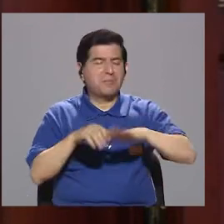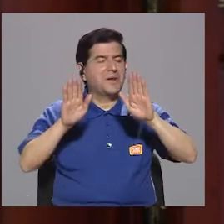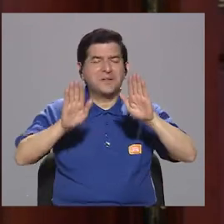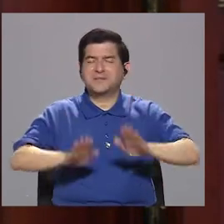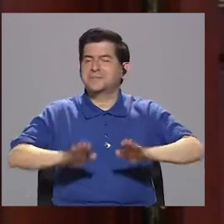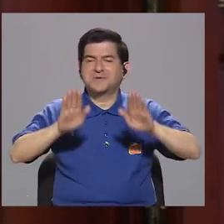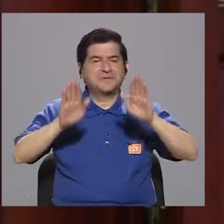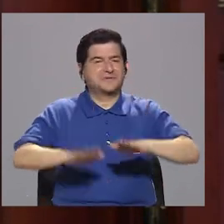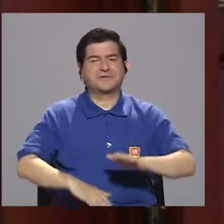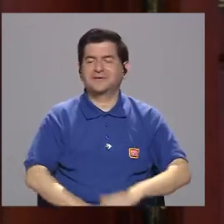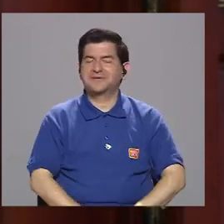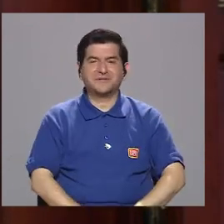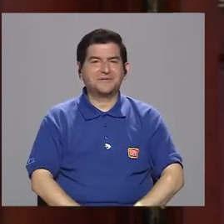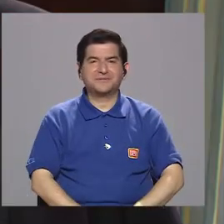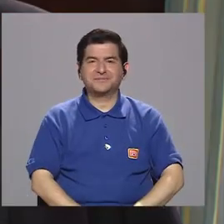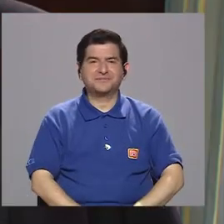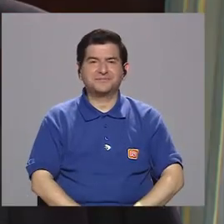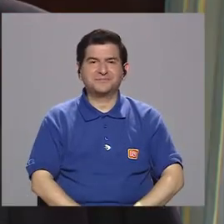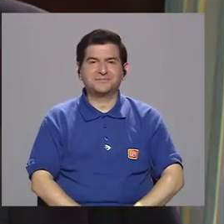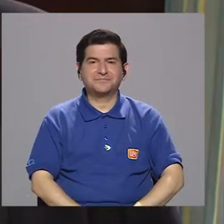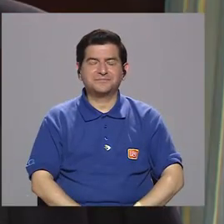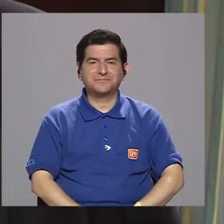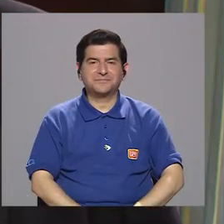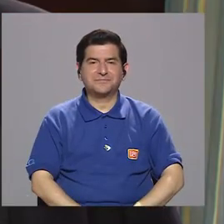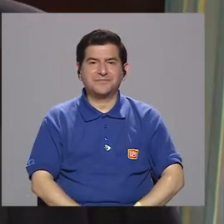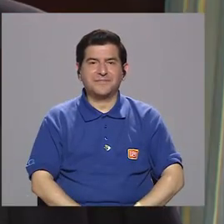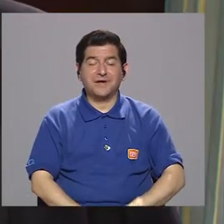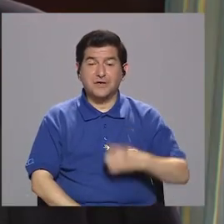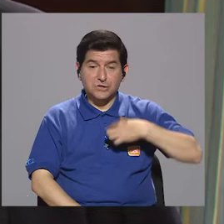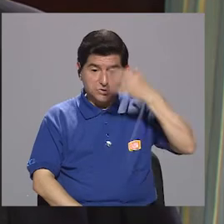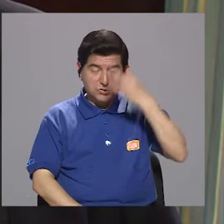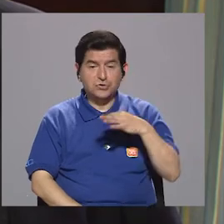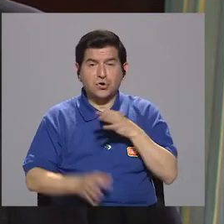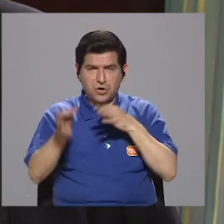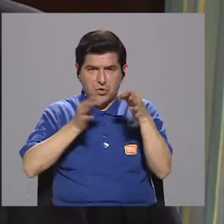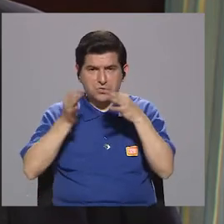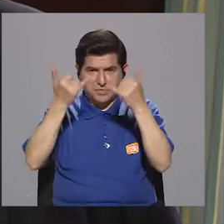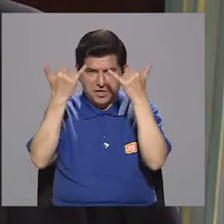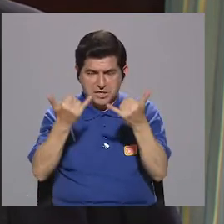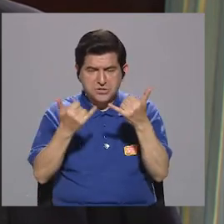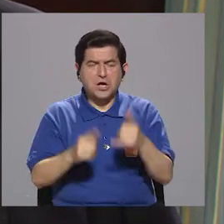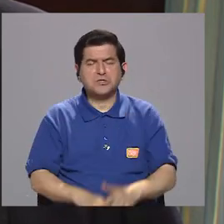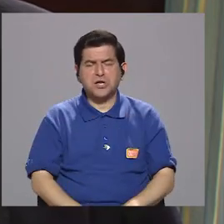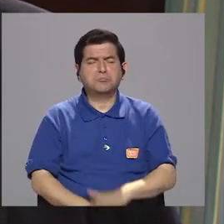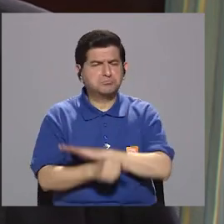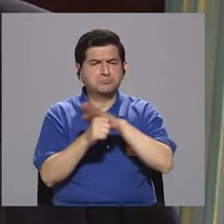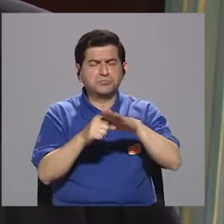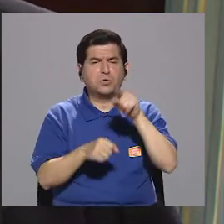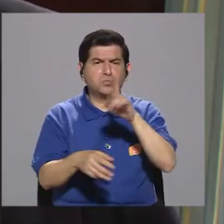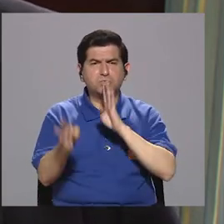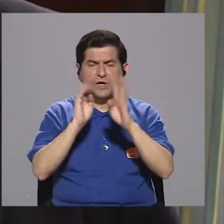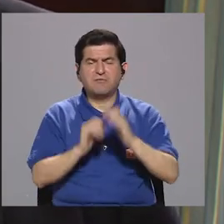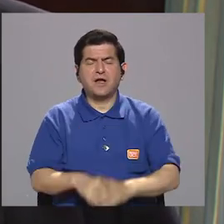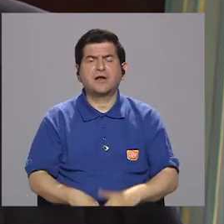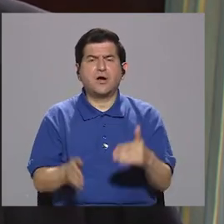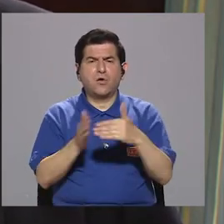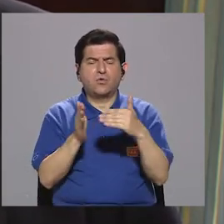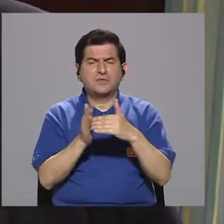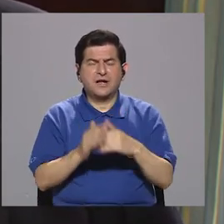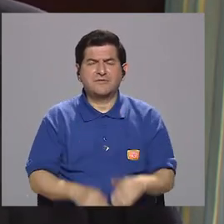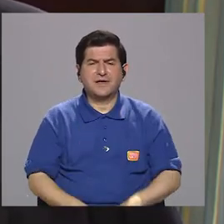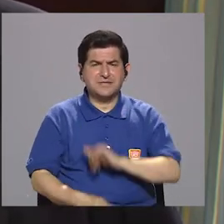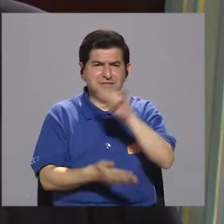tranquilo. Me siento absolutamente tranquilo. hacer un salto porque me parece que su explicación ya es bastante detallada. Usted siempre ha hablado de repoblar San José.